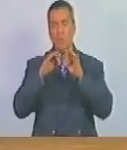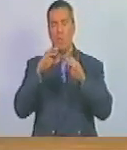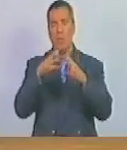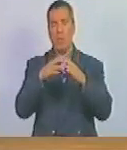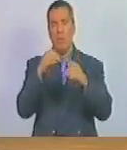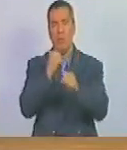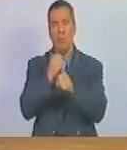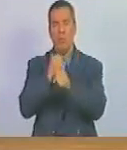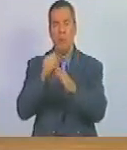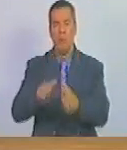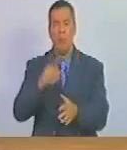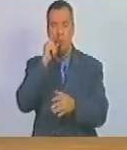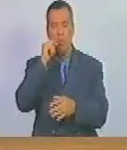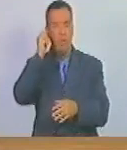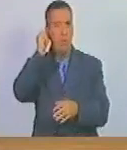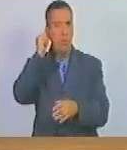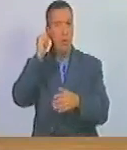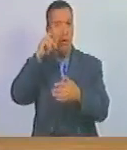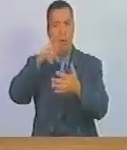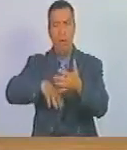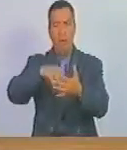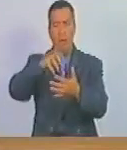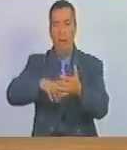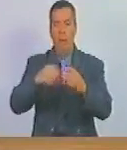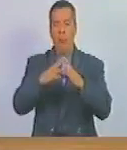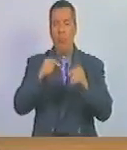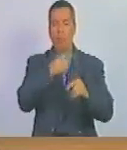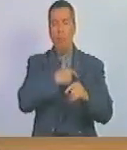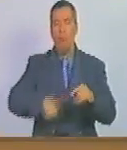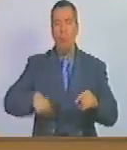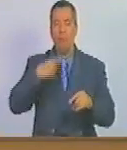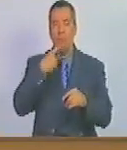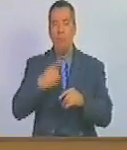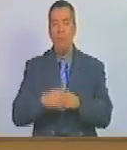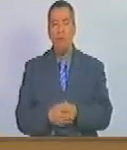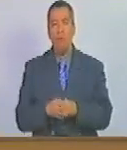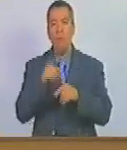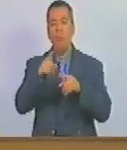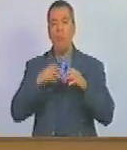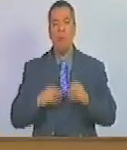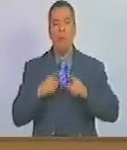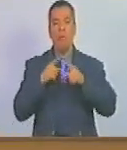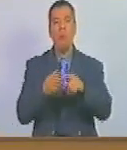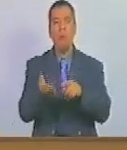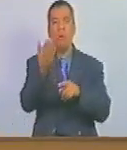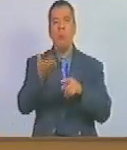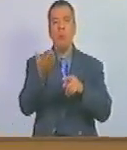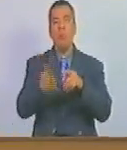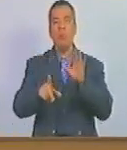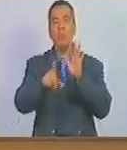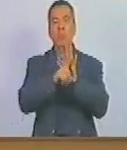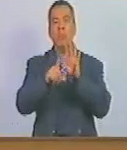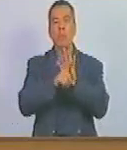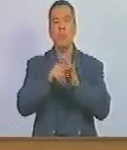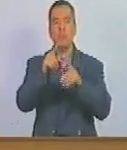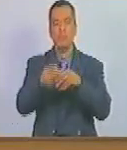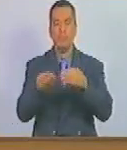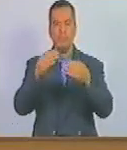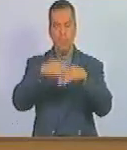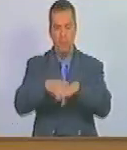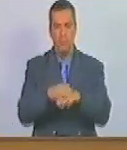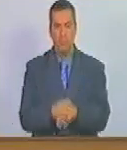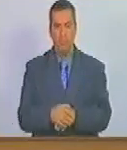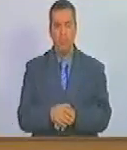trabajadoras y los trabajadores agrícolas esto se van a presidir en esta importante ley que forma parte